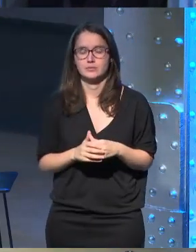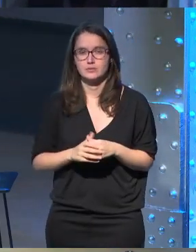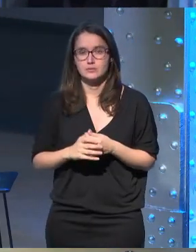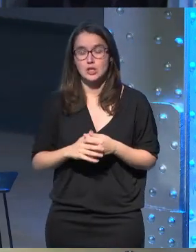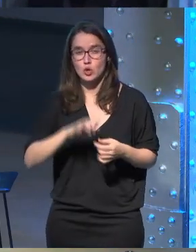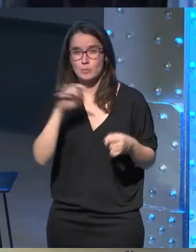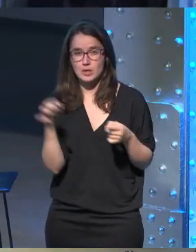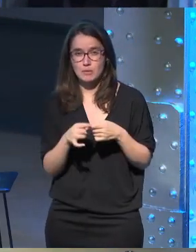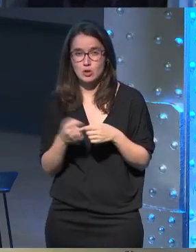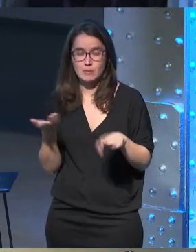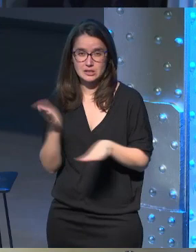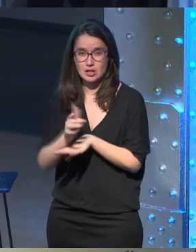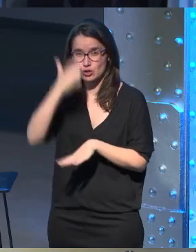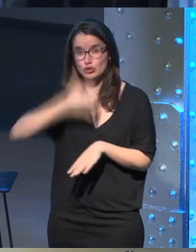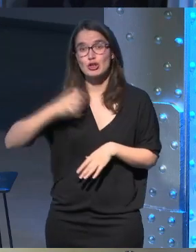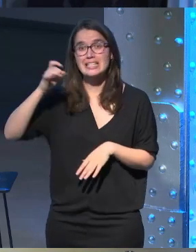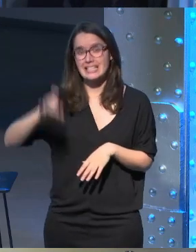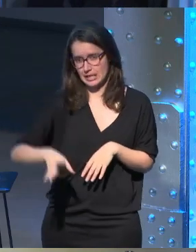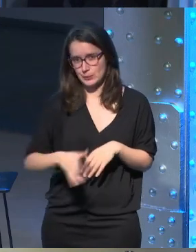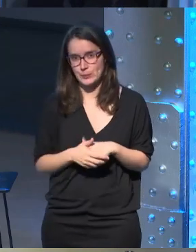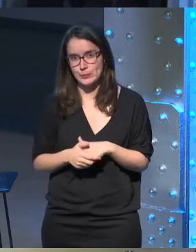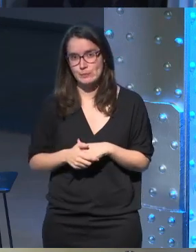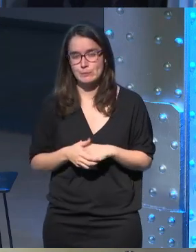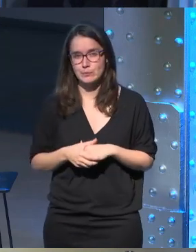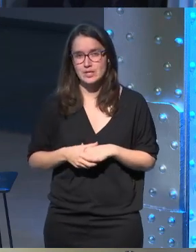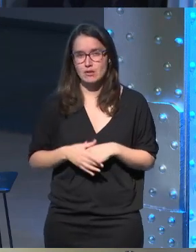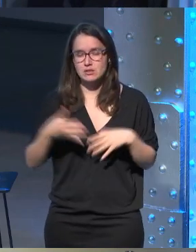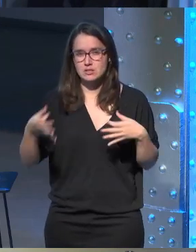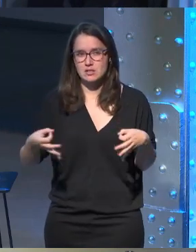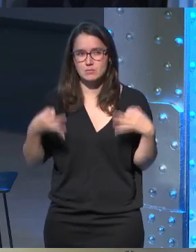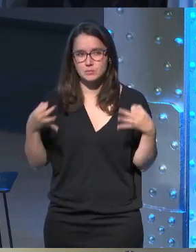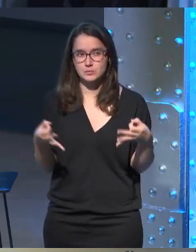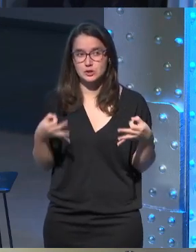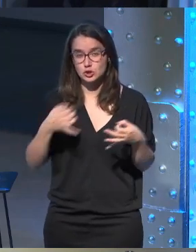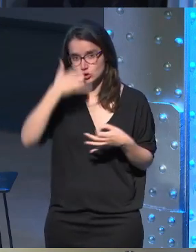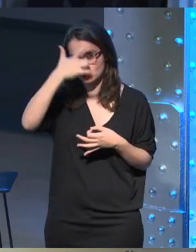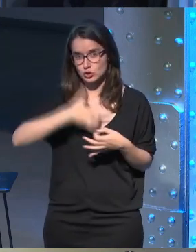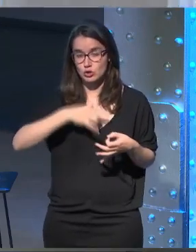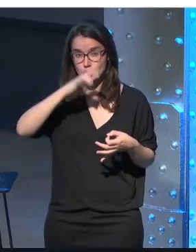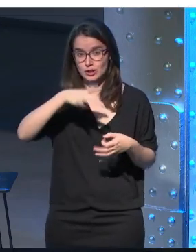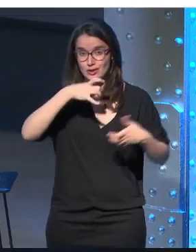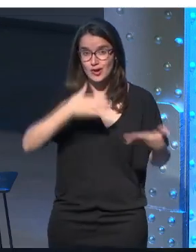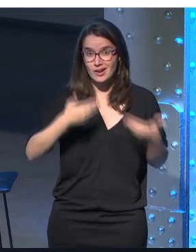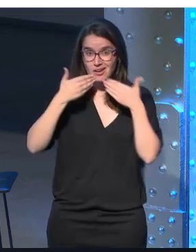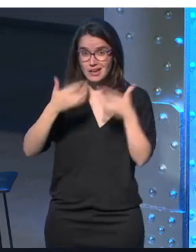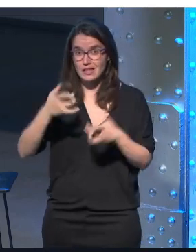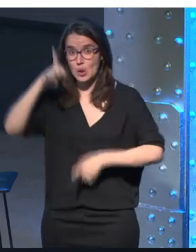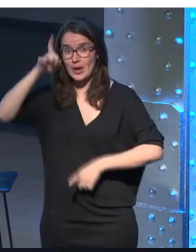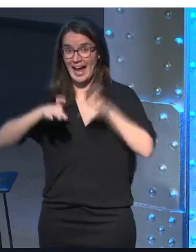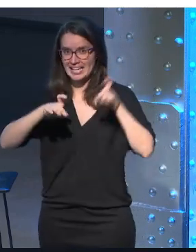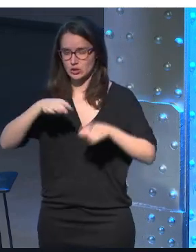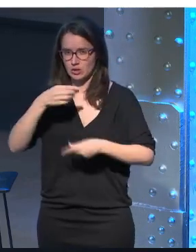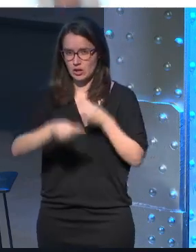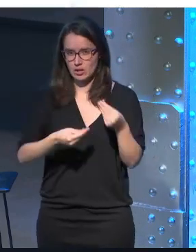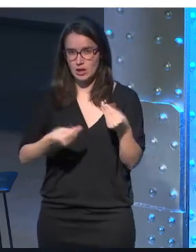lo primero es presentarme quien soy yo vale pues siempre yo soy quien soy ahora gracias a un gesto que hice un